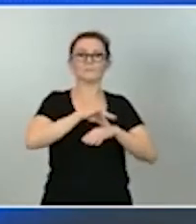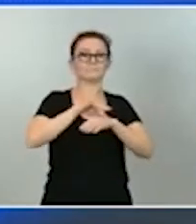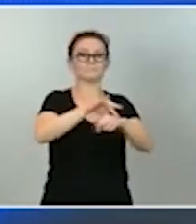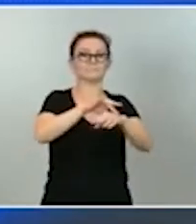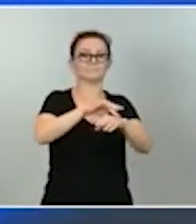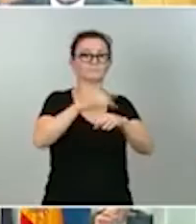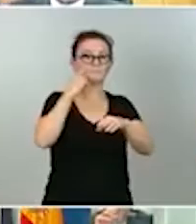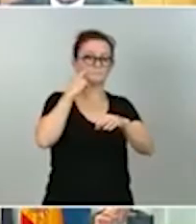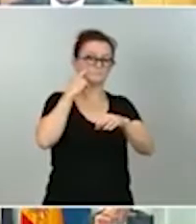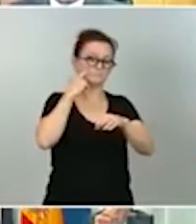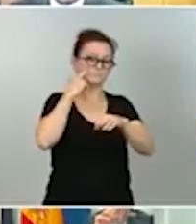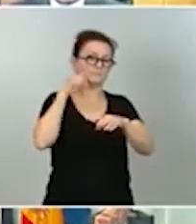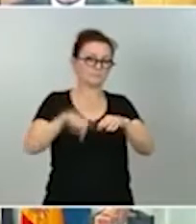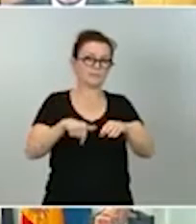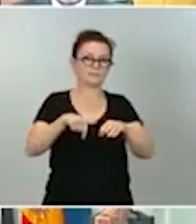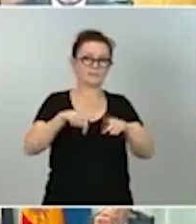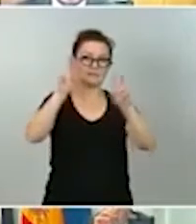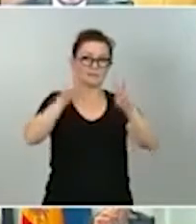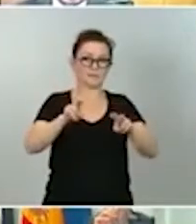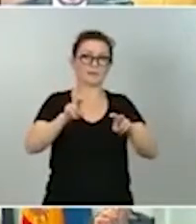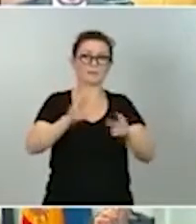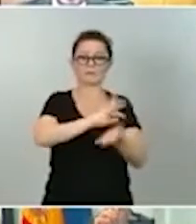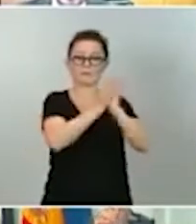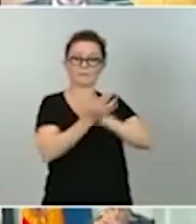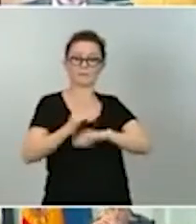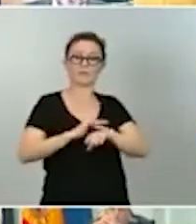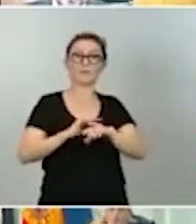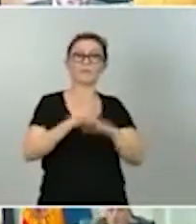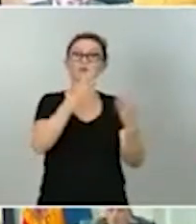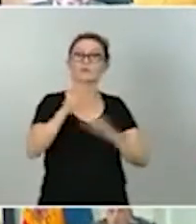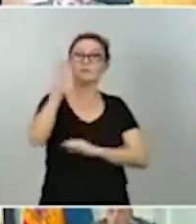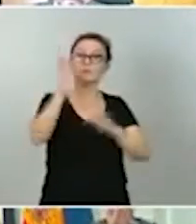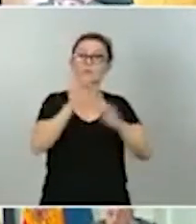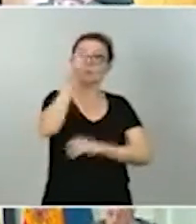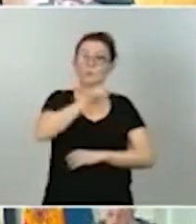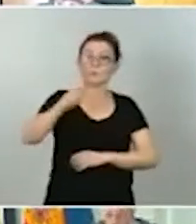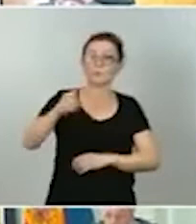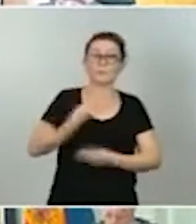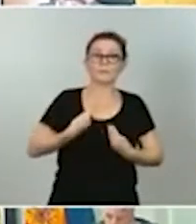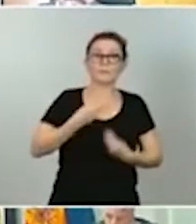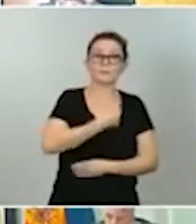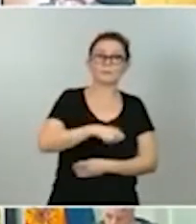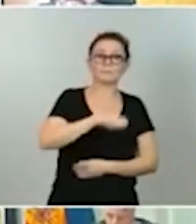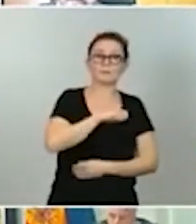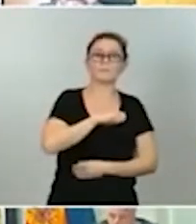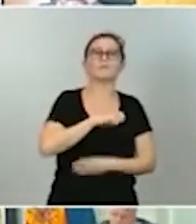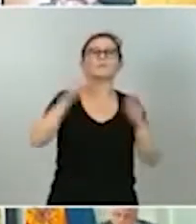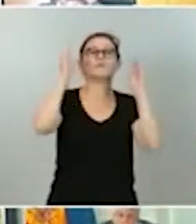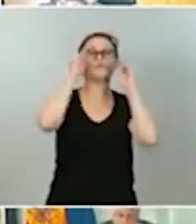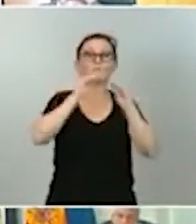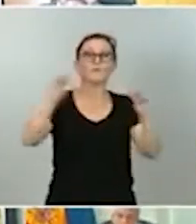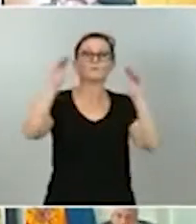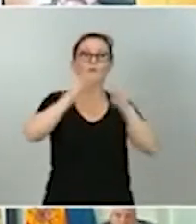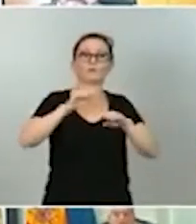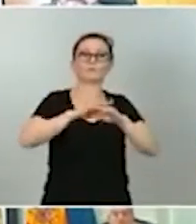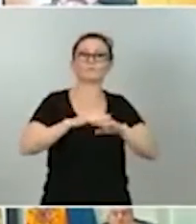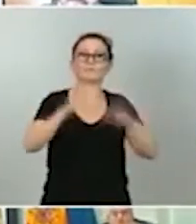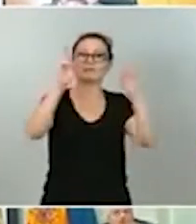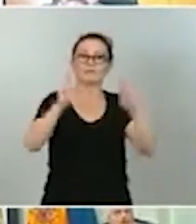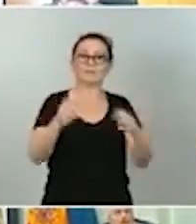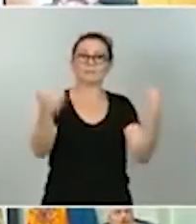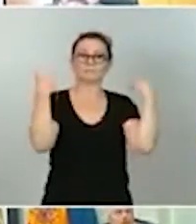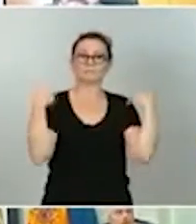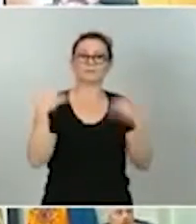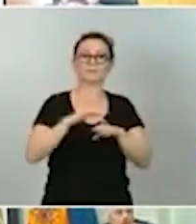terreno. El 80% de los españoles y españolas recibirá formación en competencias digitales vamos a promover